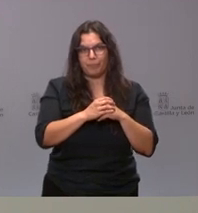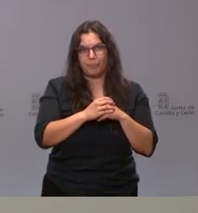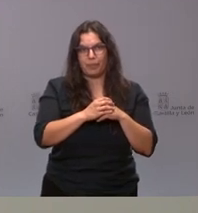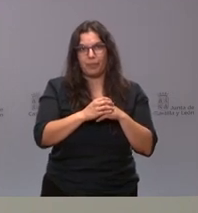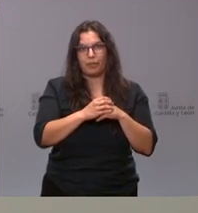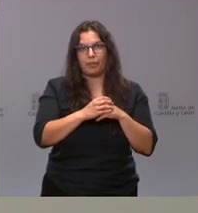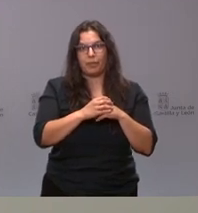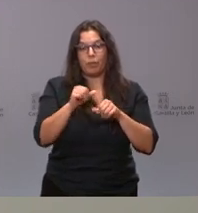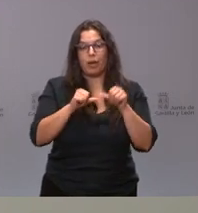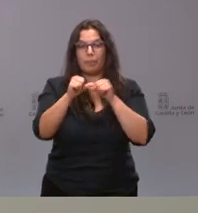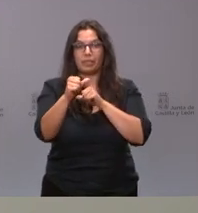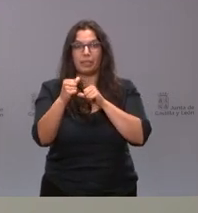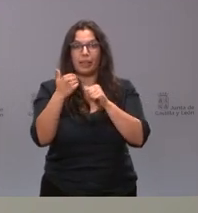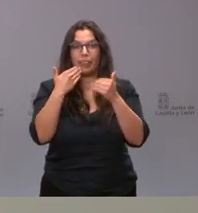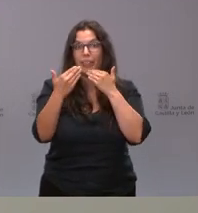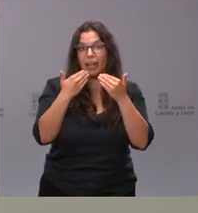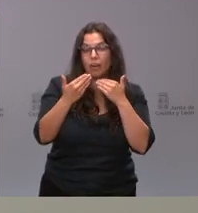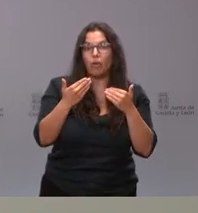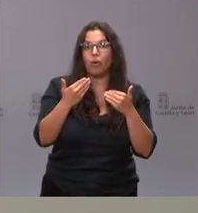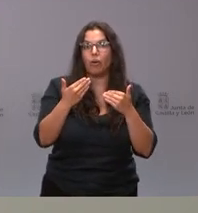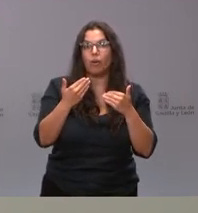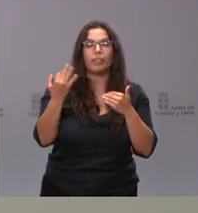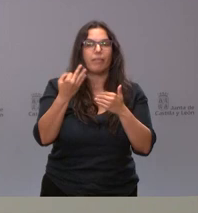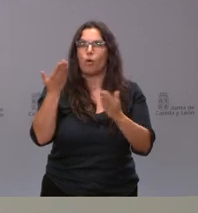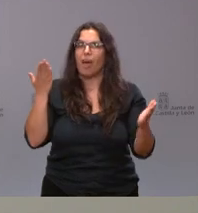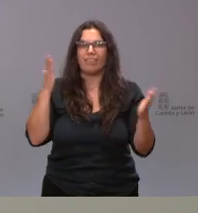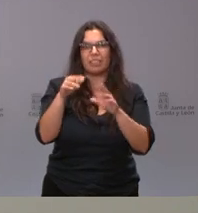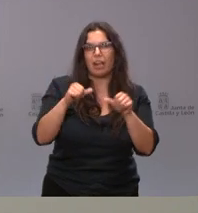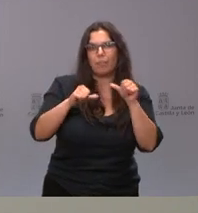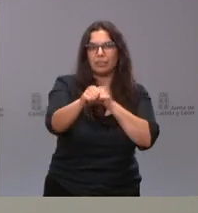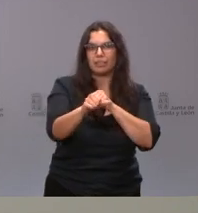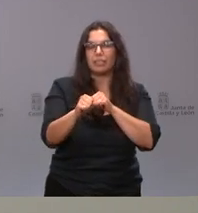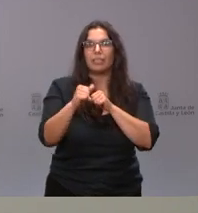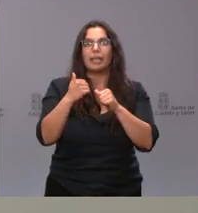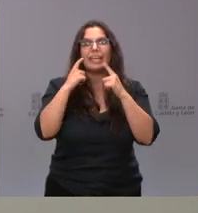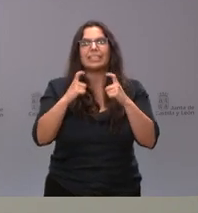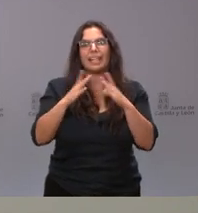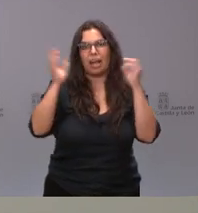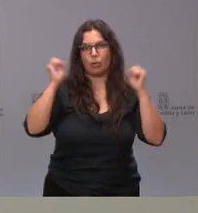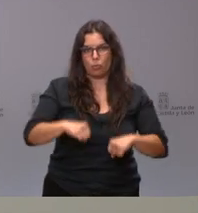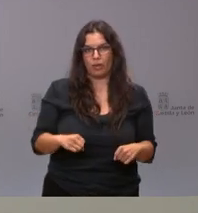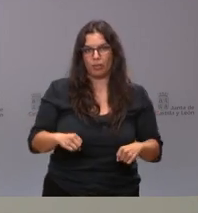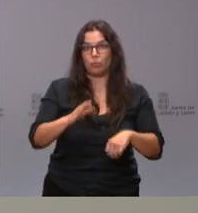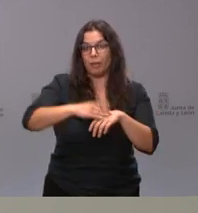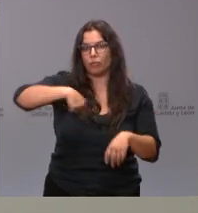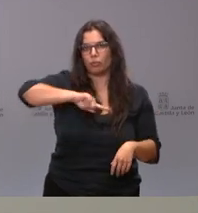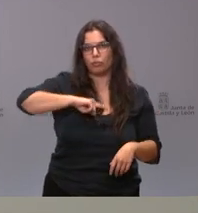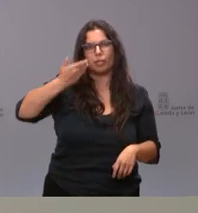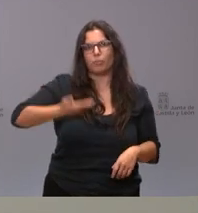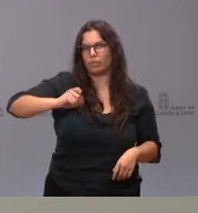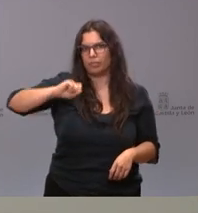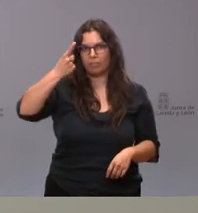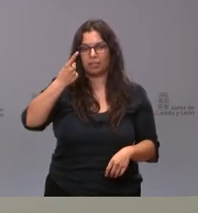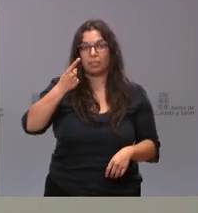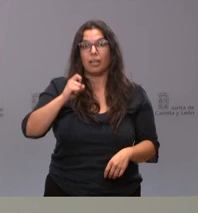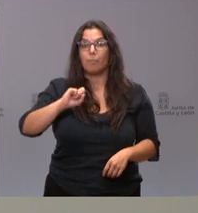dialogables, yo le he dicho que el principal diálogo al que tenemos que hacer frente en los próximos tiempos es intentar llegar a acuerdos. Para nosotros es más importante. Lo primero